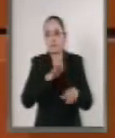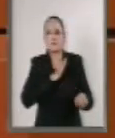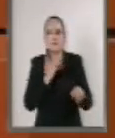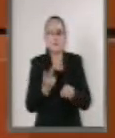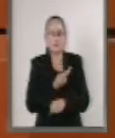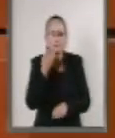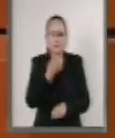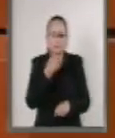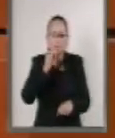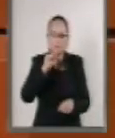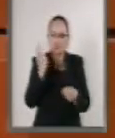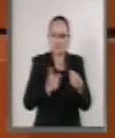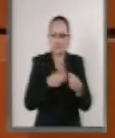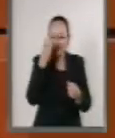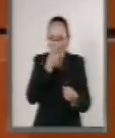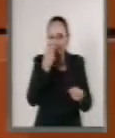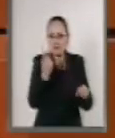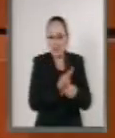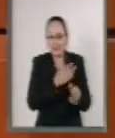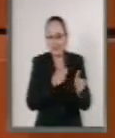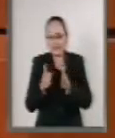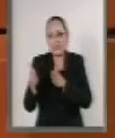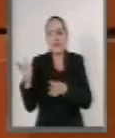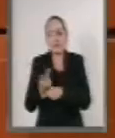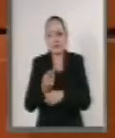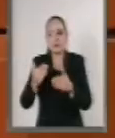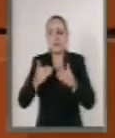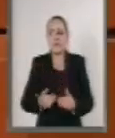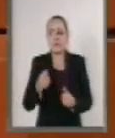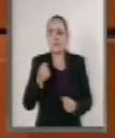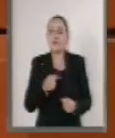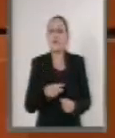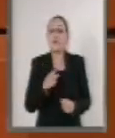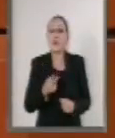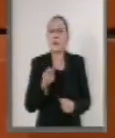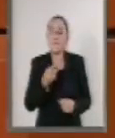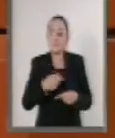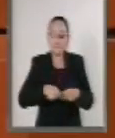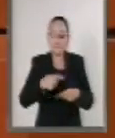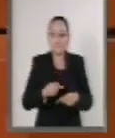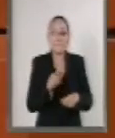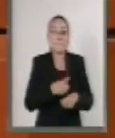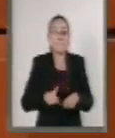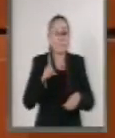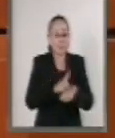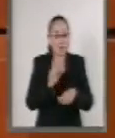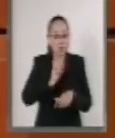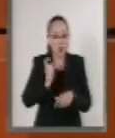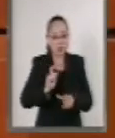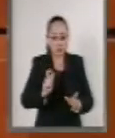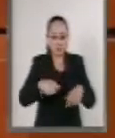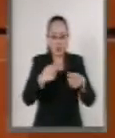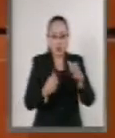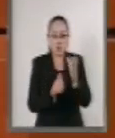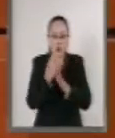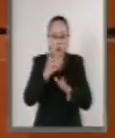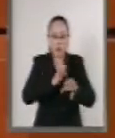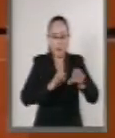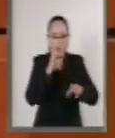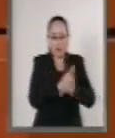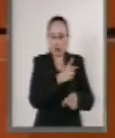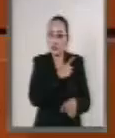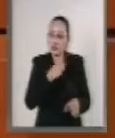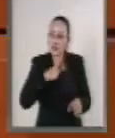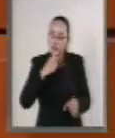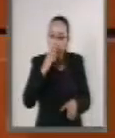que derivarían de tales actos. Desde su primer día en el cargo, el nuevo Embajador de México en Egipto tendrá